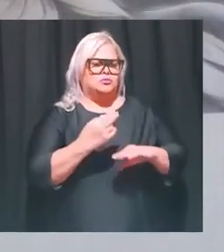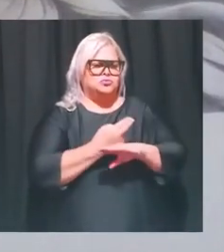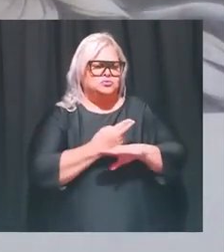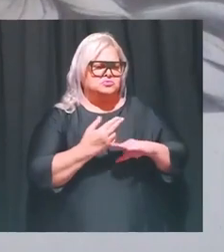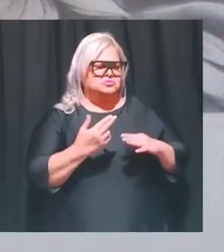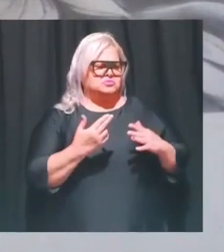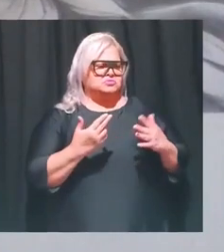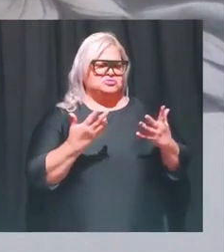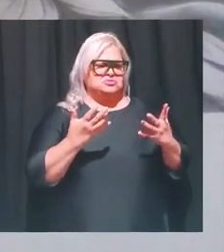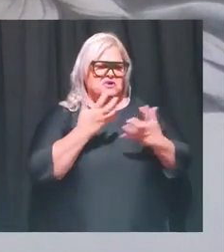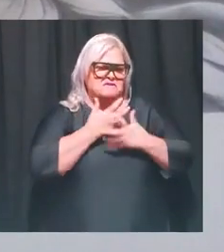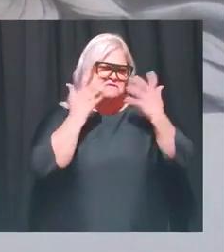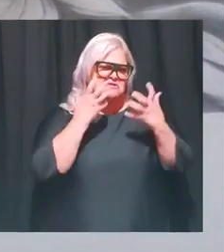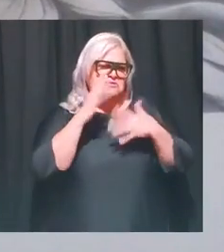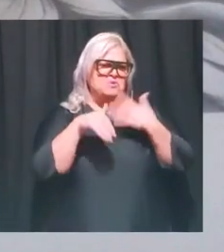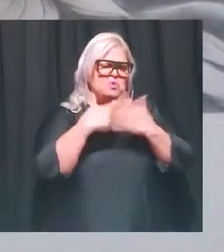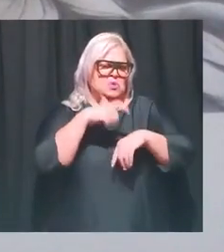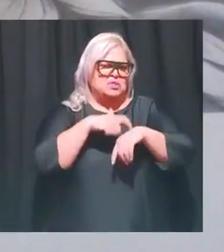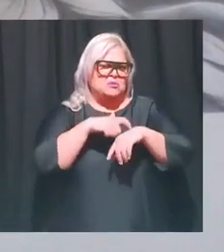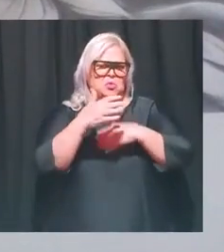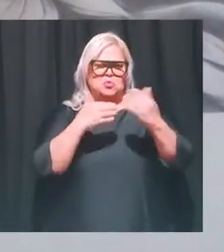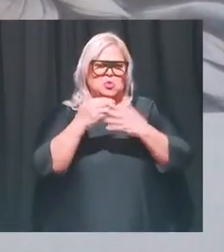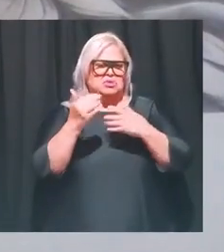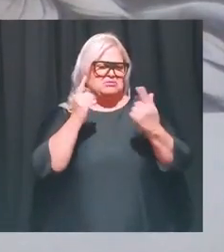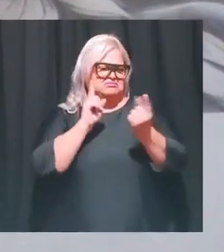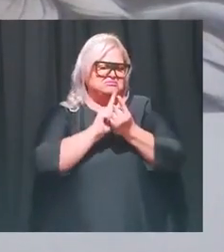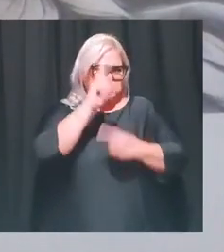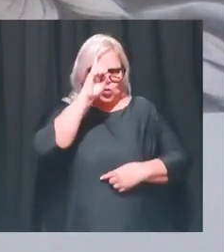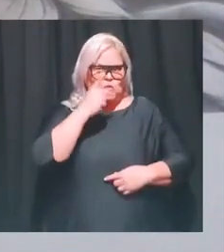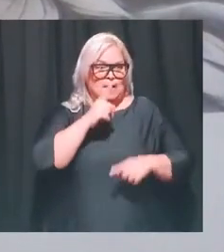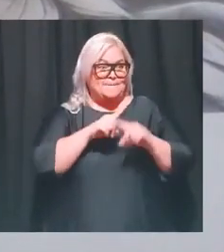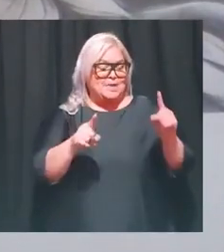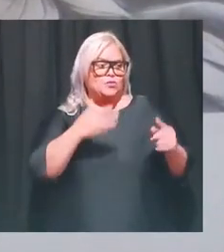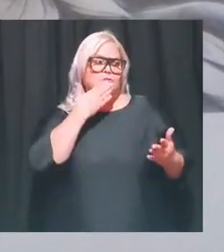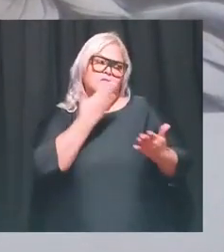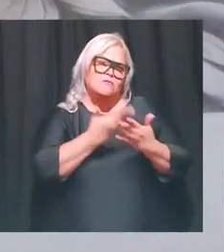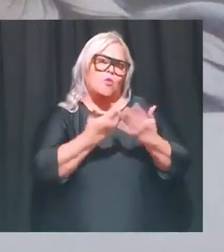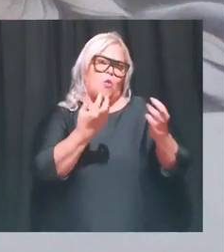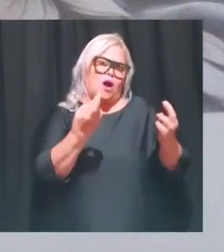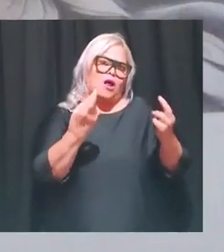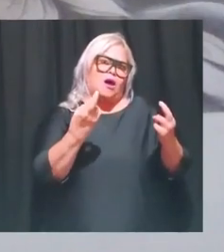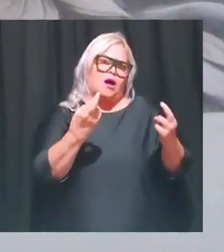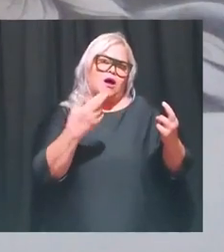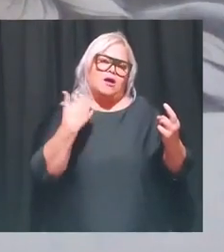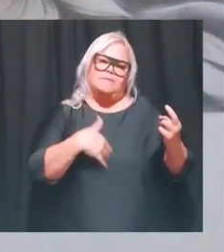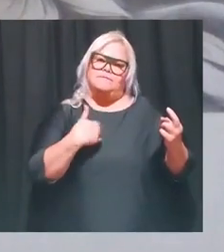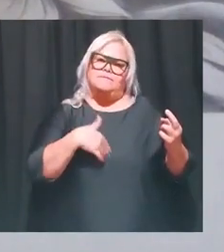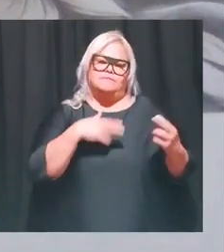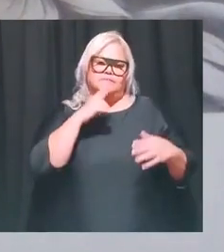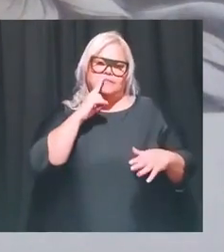ya enojada con la gente aunque ni las conozca pero que es tremenda amiga y es súper leal